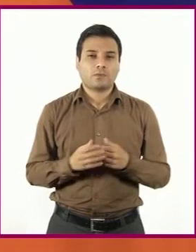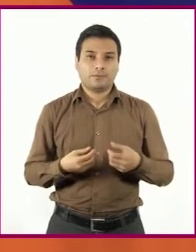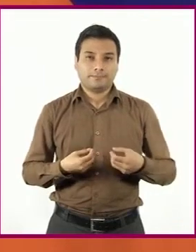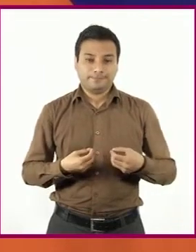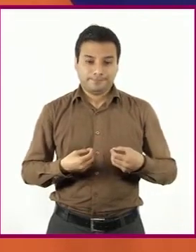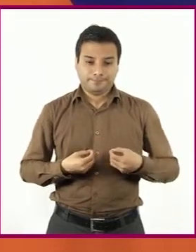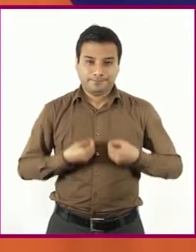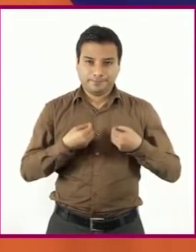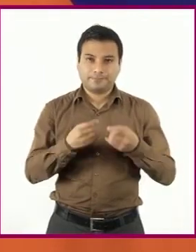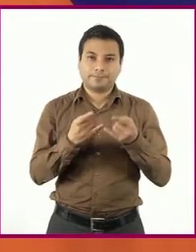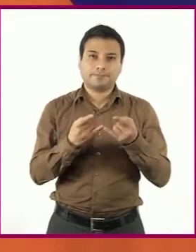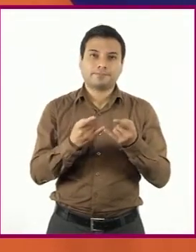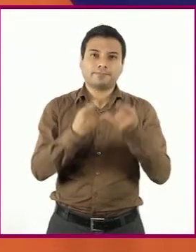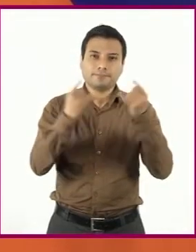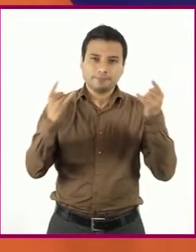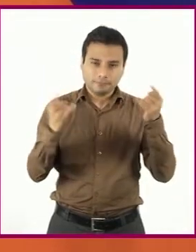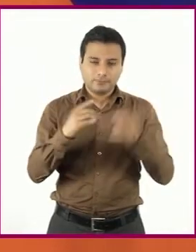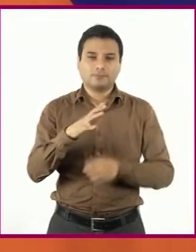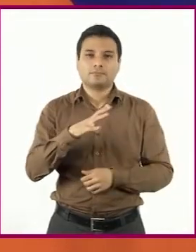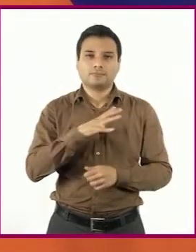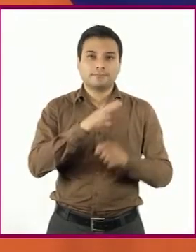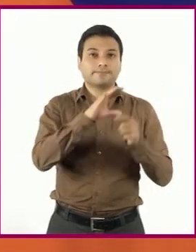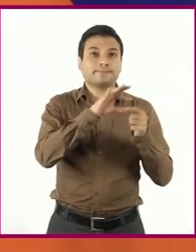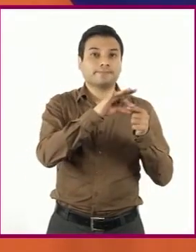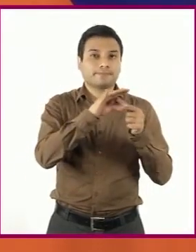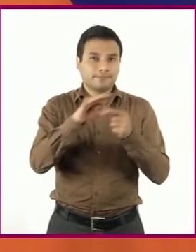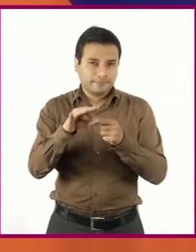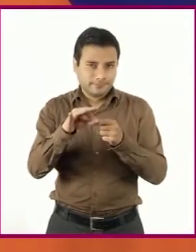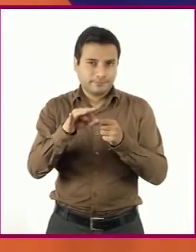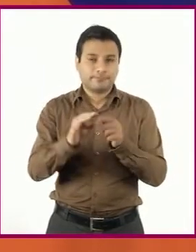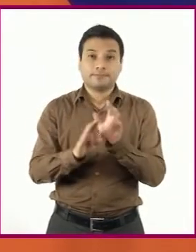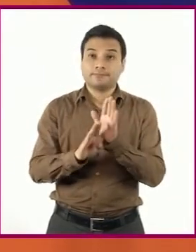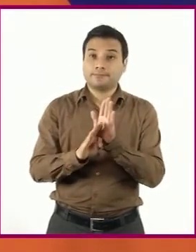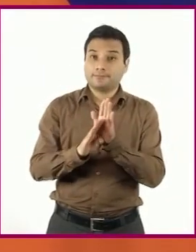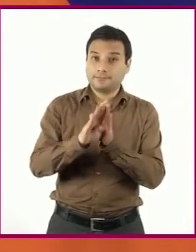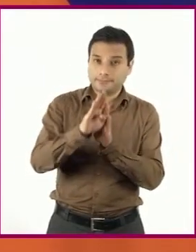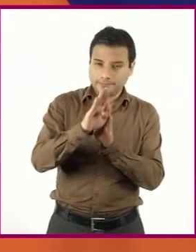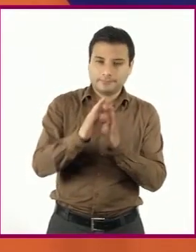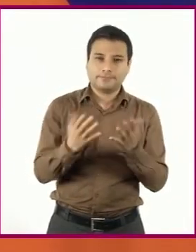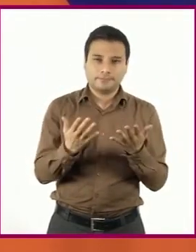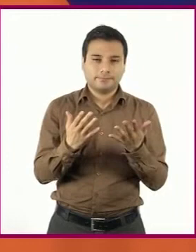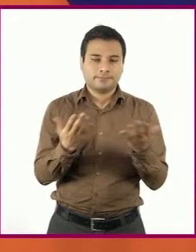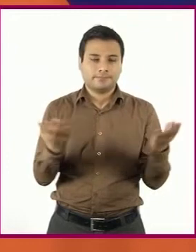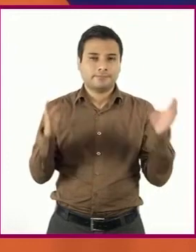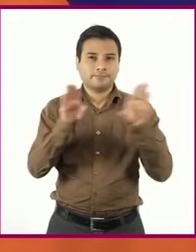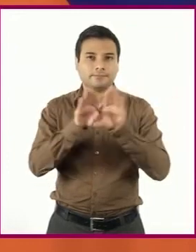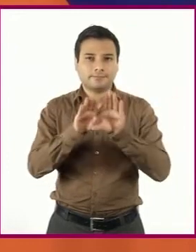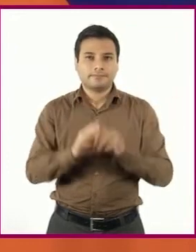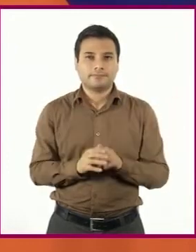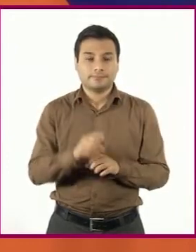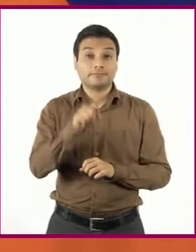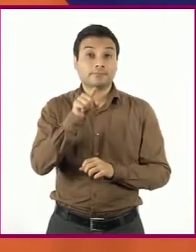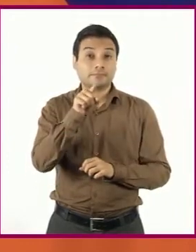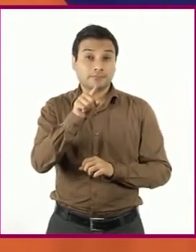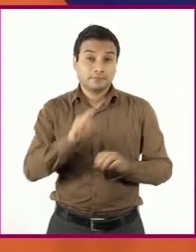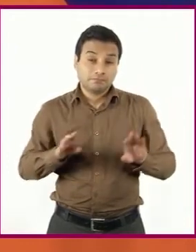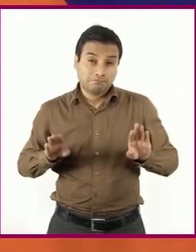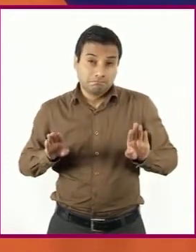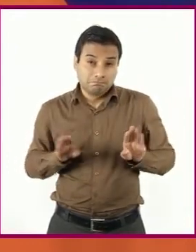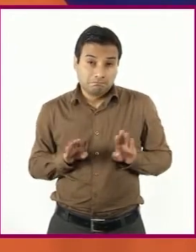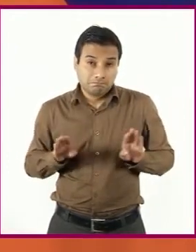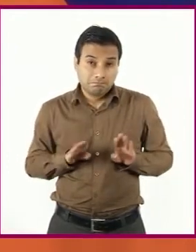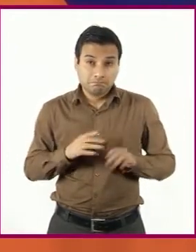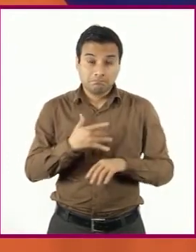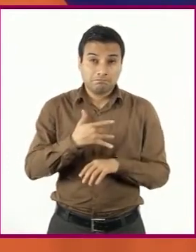presentación, un desarrollo y un cierre. Y de acuerdo con tu carácter o sentimientos,